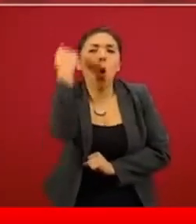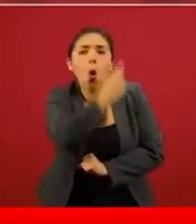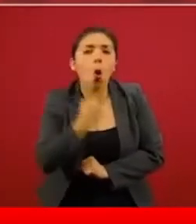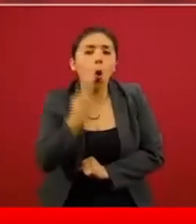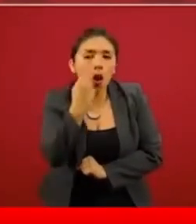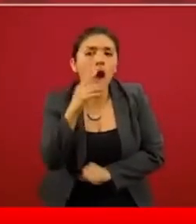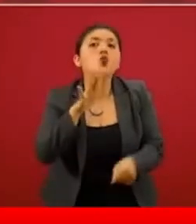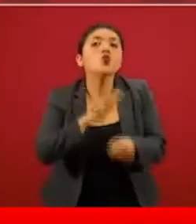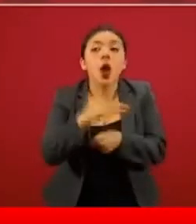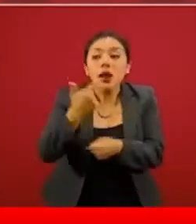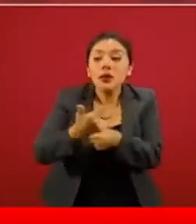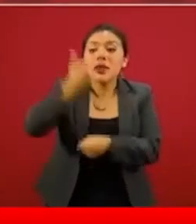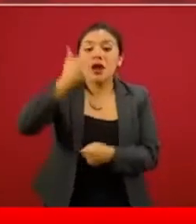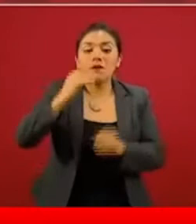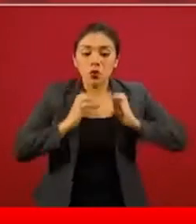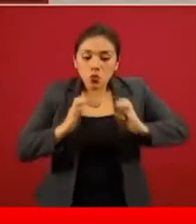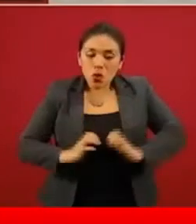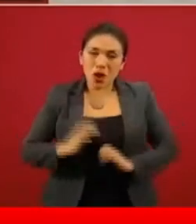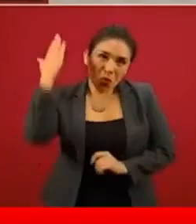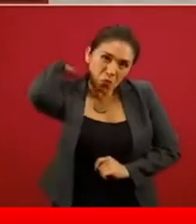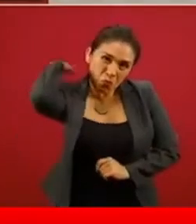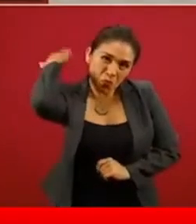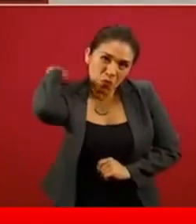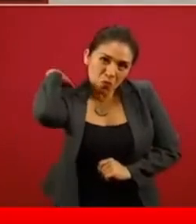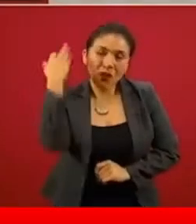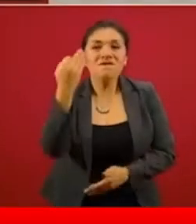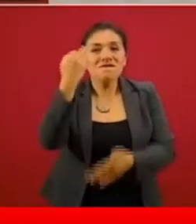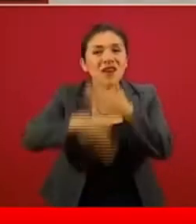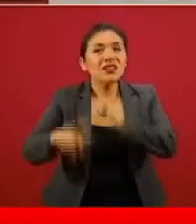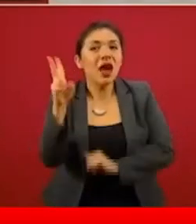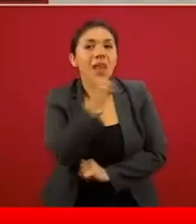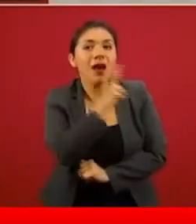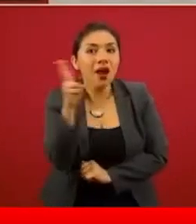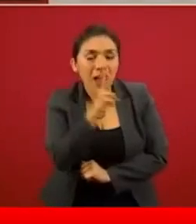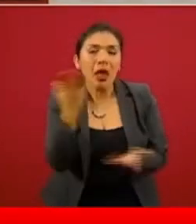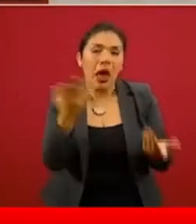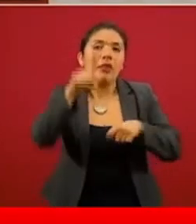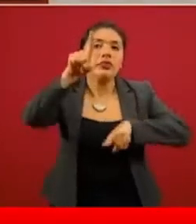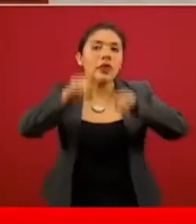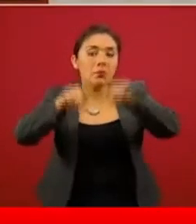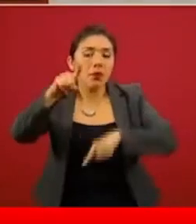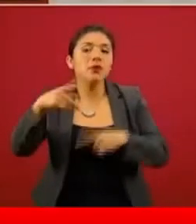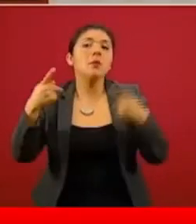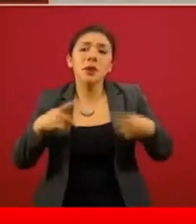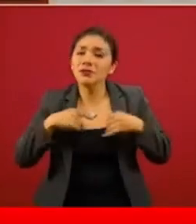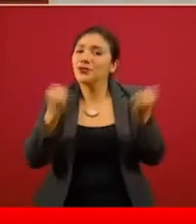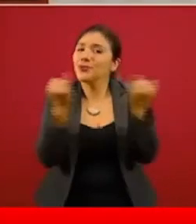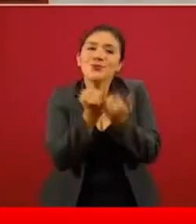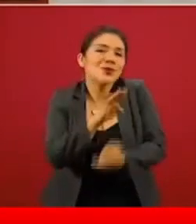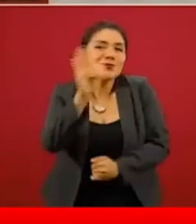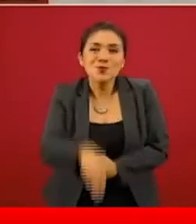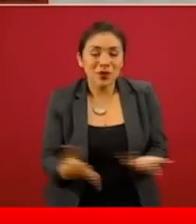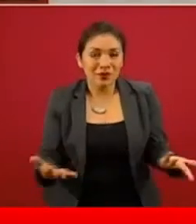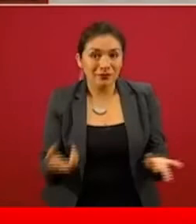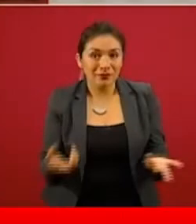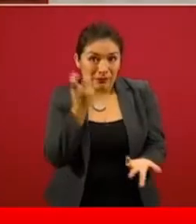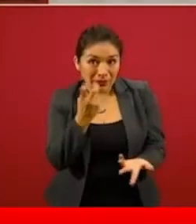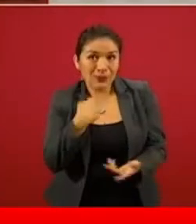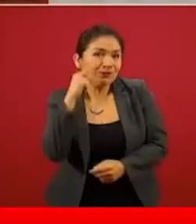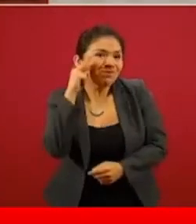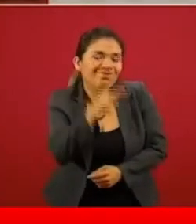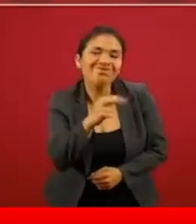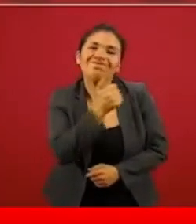dependiendo del grado de daño y del grado de ausencia de oxigenación, las personas pierden la vida. Entonces, lo que me parece también